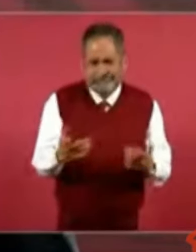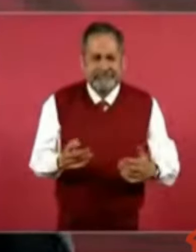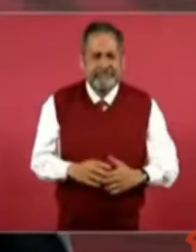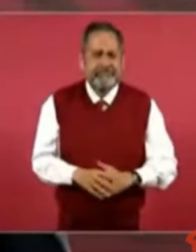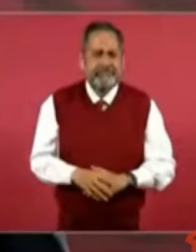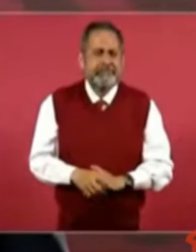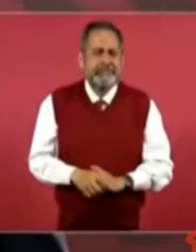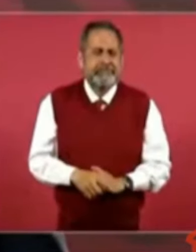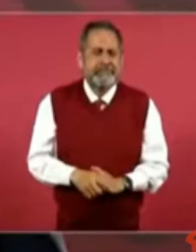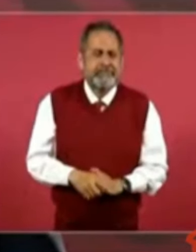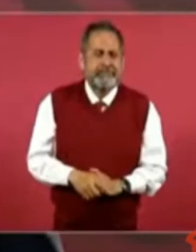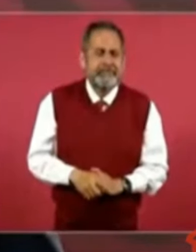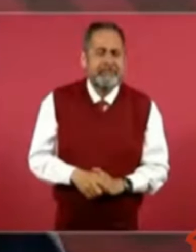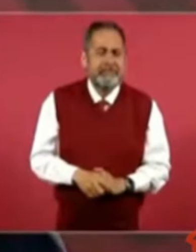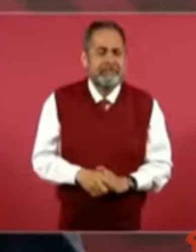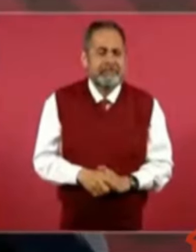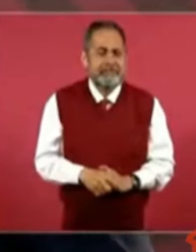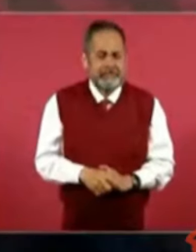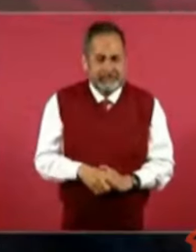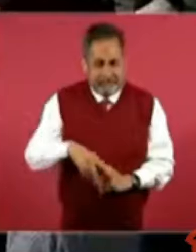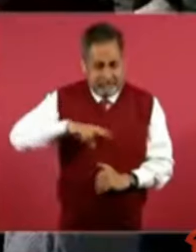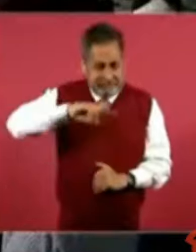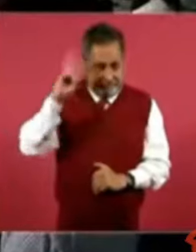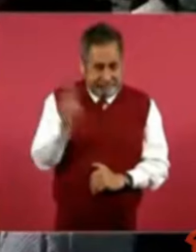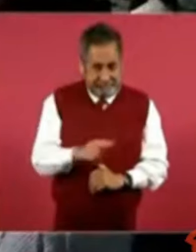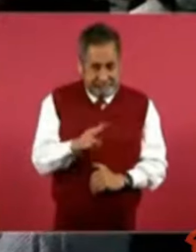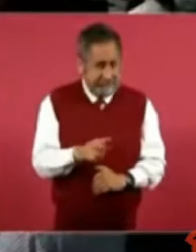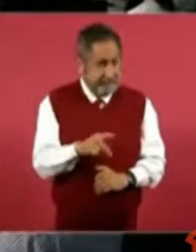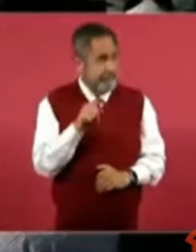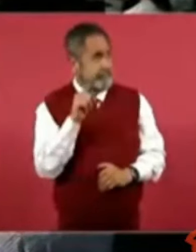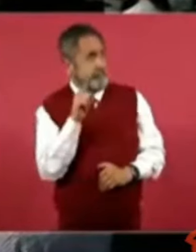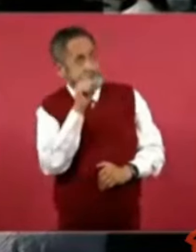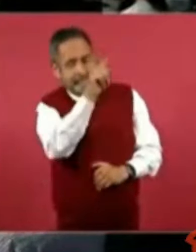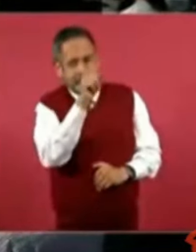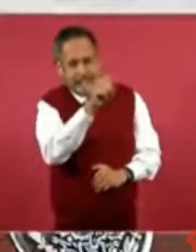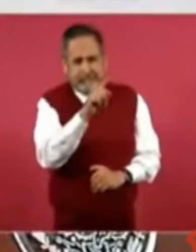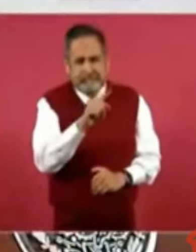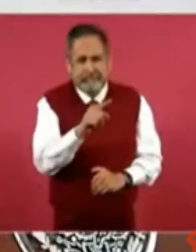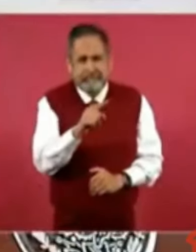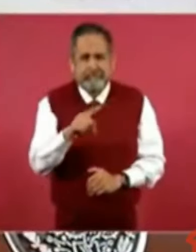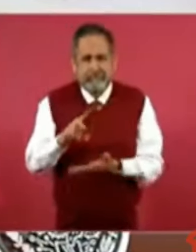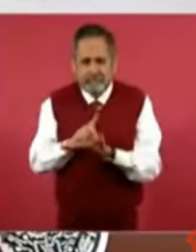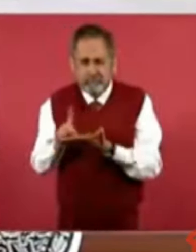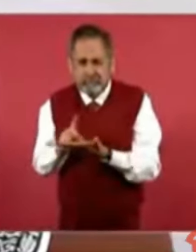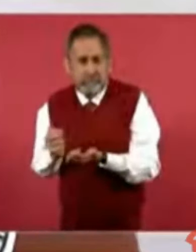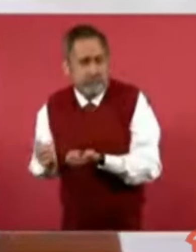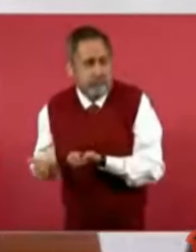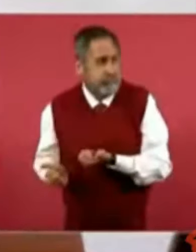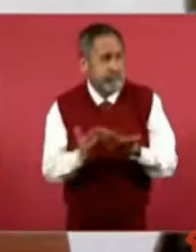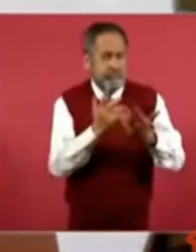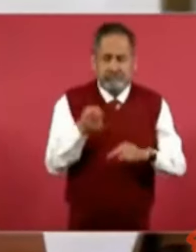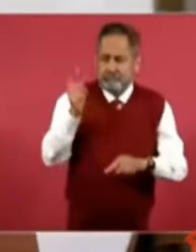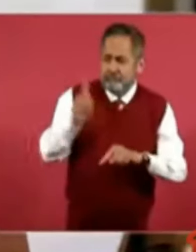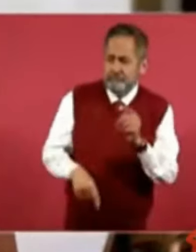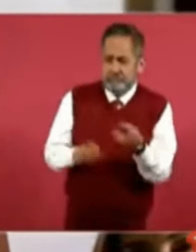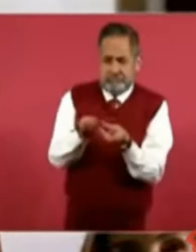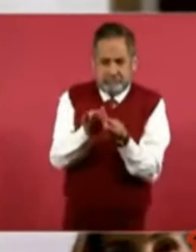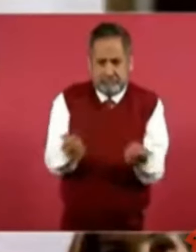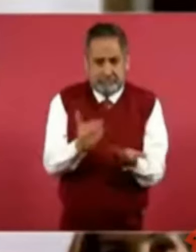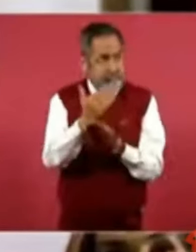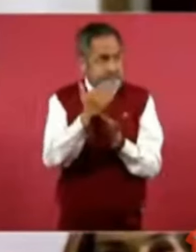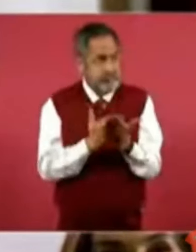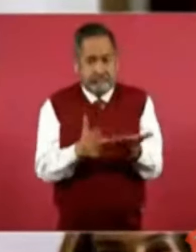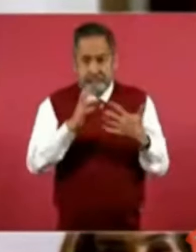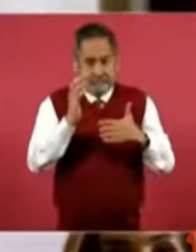¿Realmente se va a resolver el problema del tráfico de drogas y en especial del